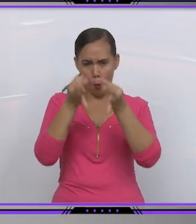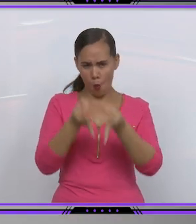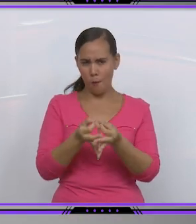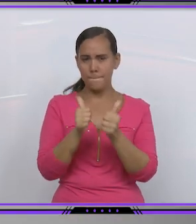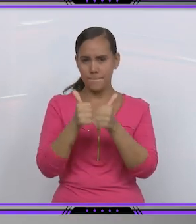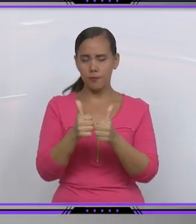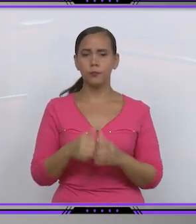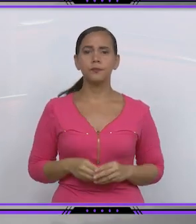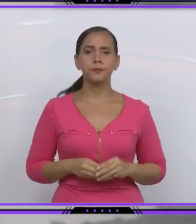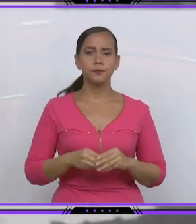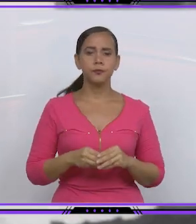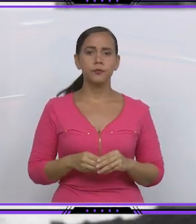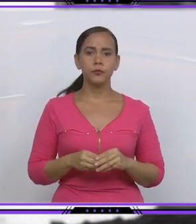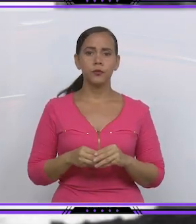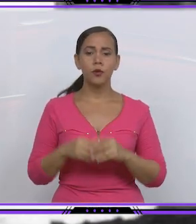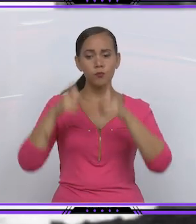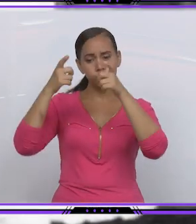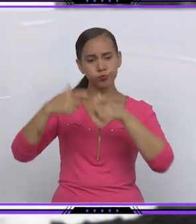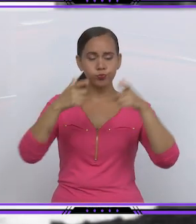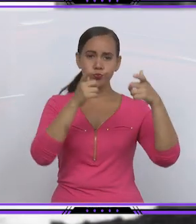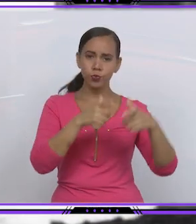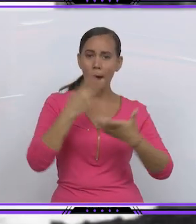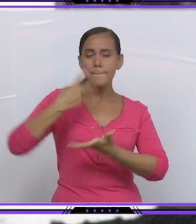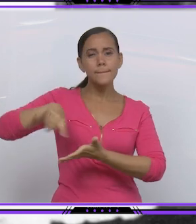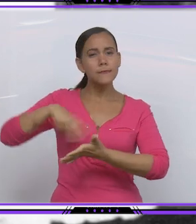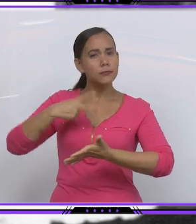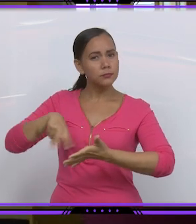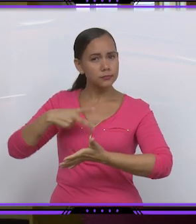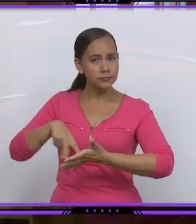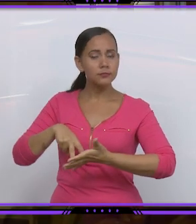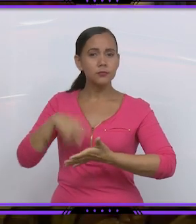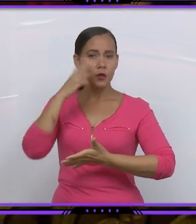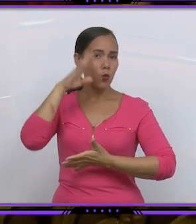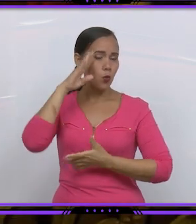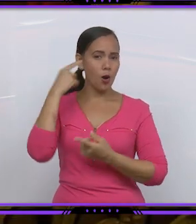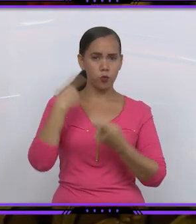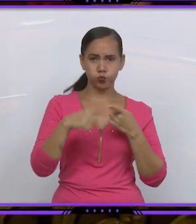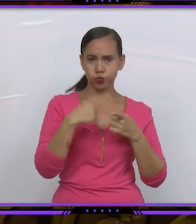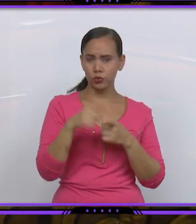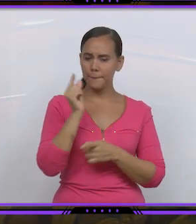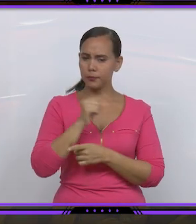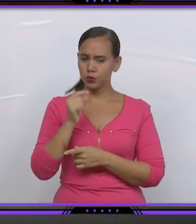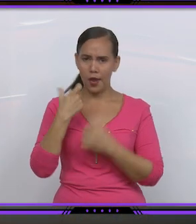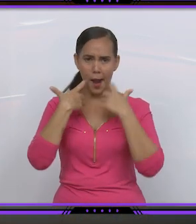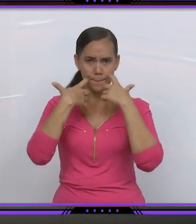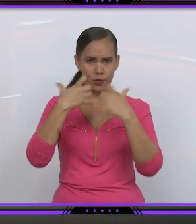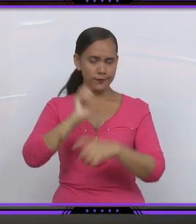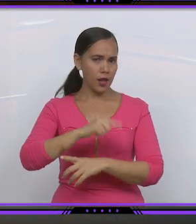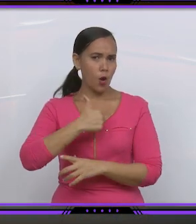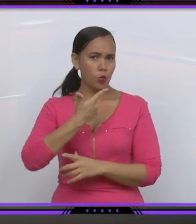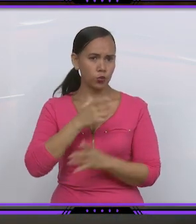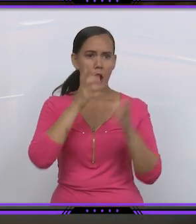figuras encumbradas como Alicia Alonso la rusa Ana Páflova el tenor Enrico Caruso Ernesto Lecuona